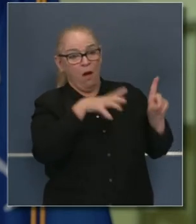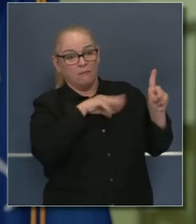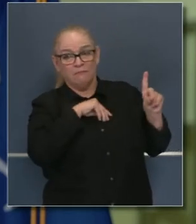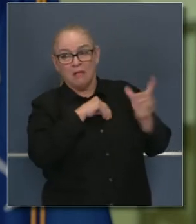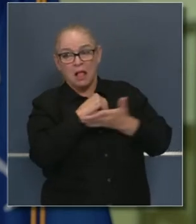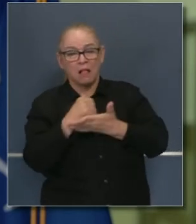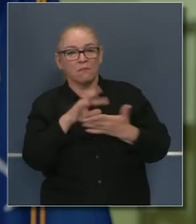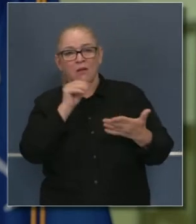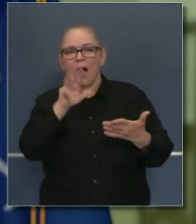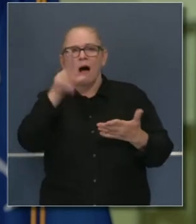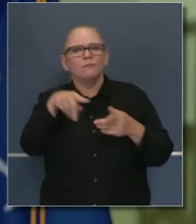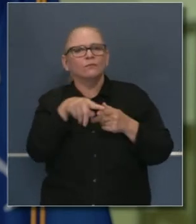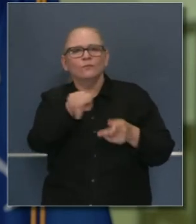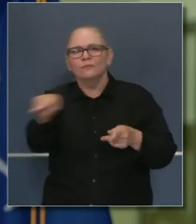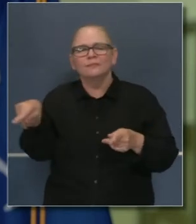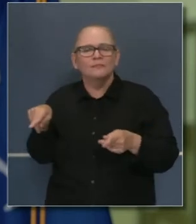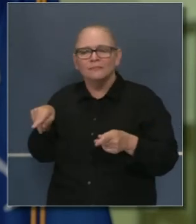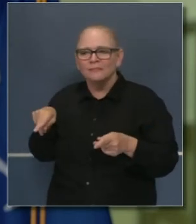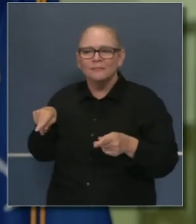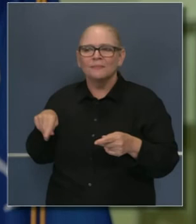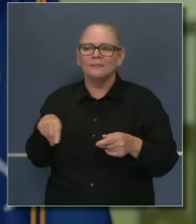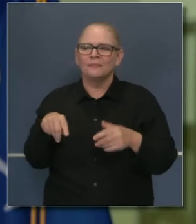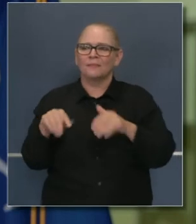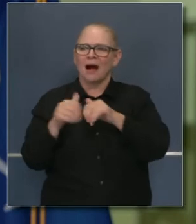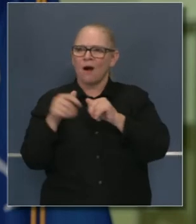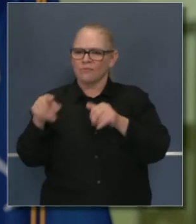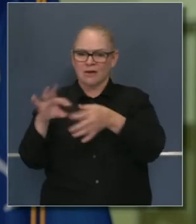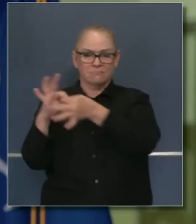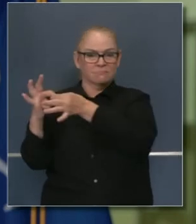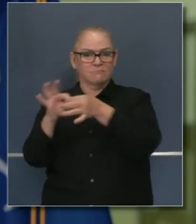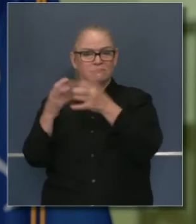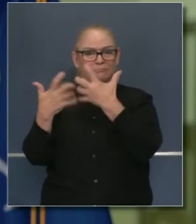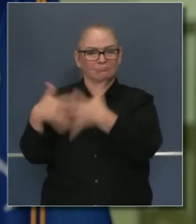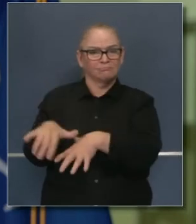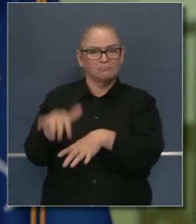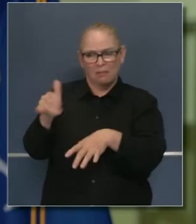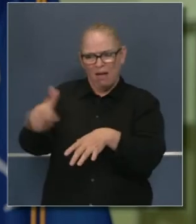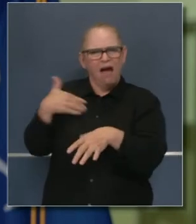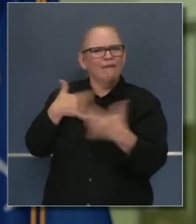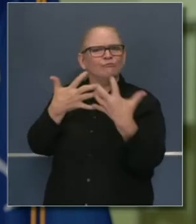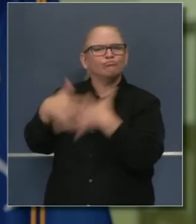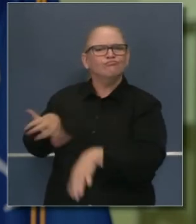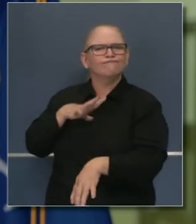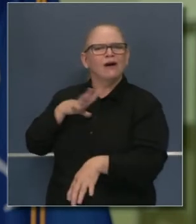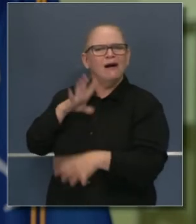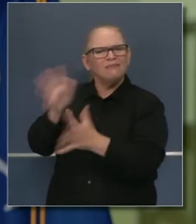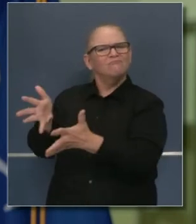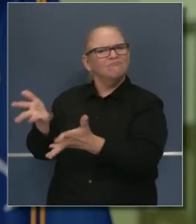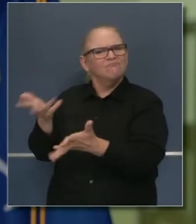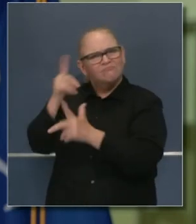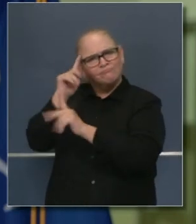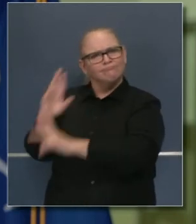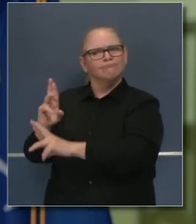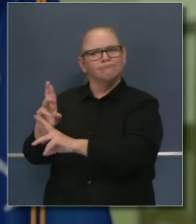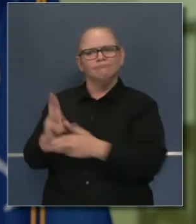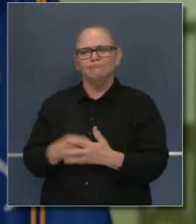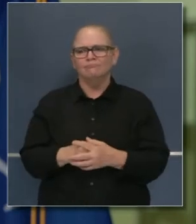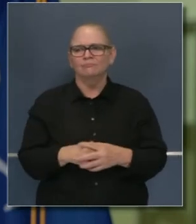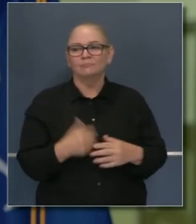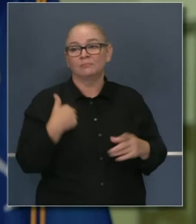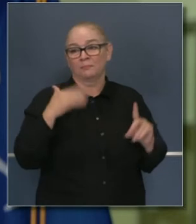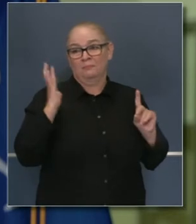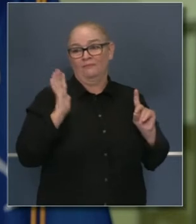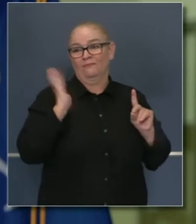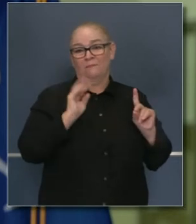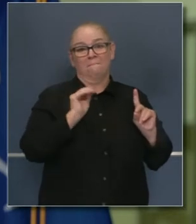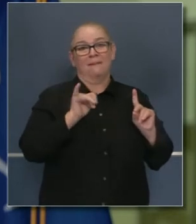autoridades locales mantienen a su discreción qué es lo que proporcionan y cómo apoyan. Y yo reconozco eso como alcalde anteriormente,